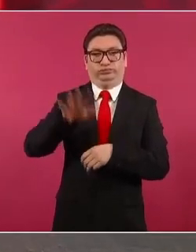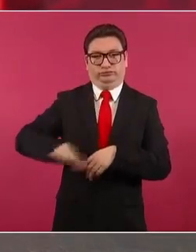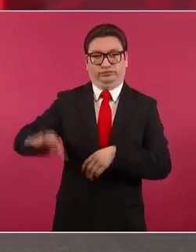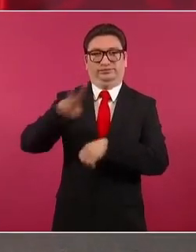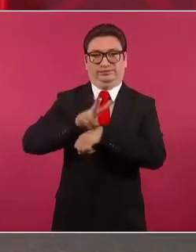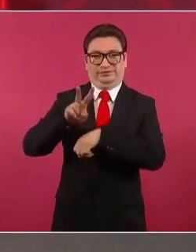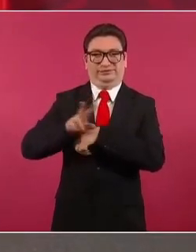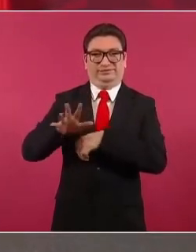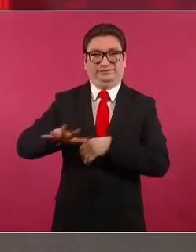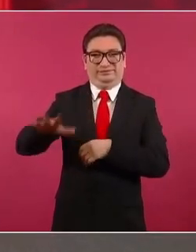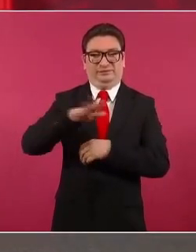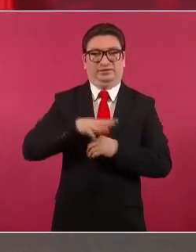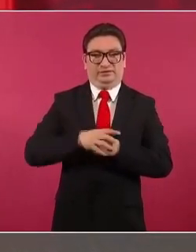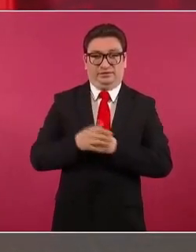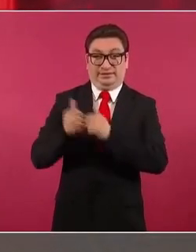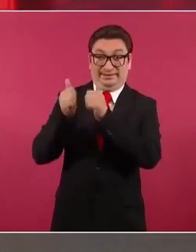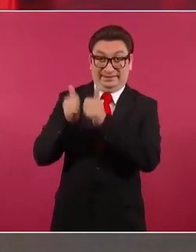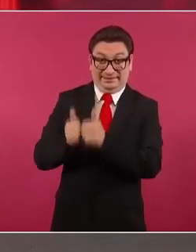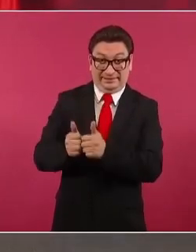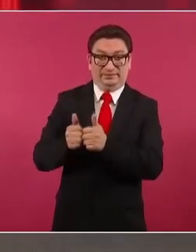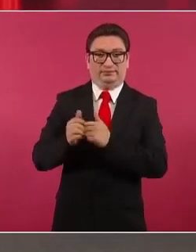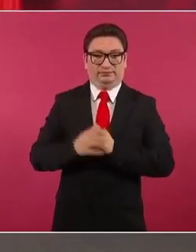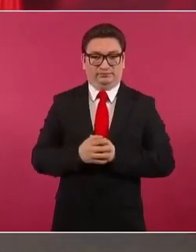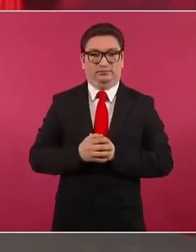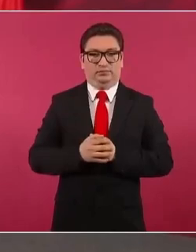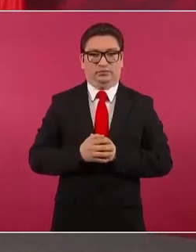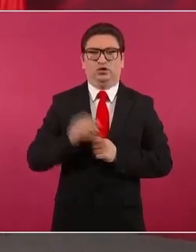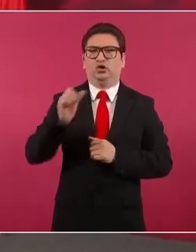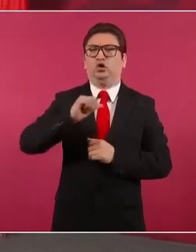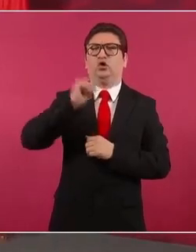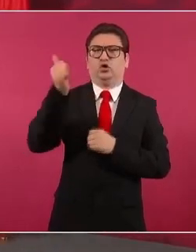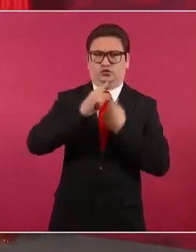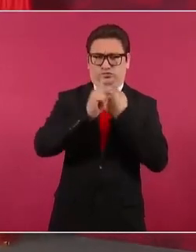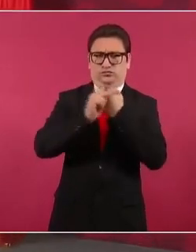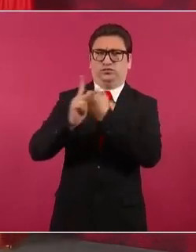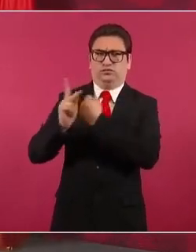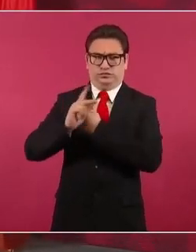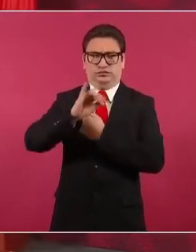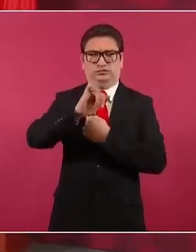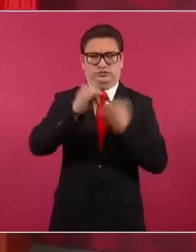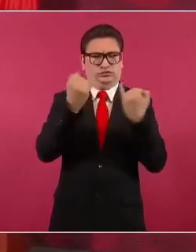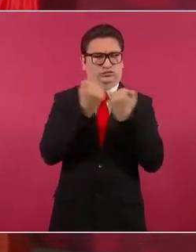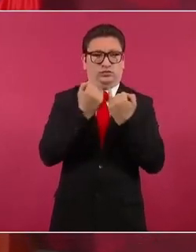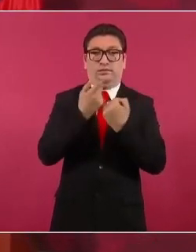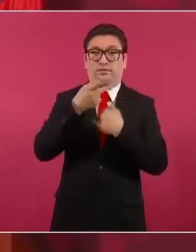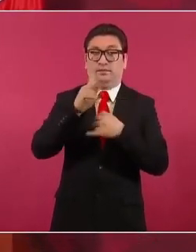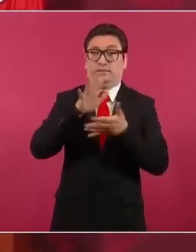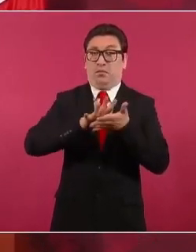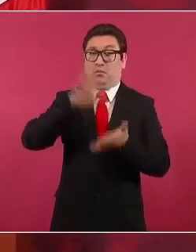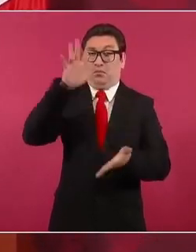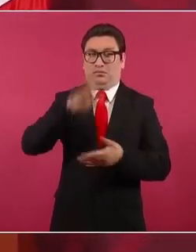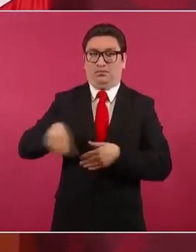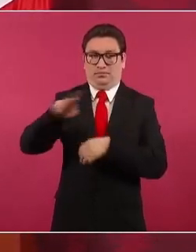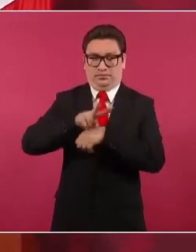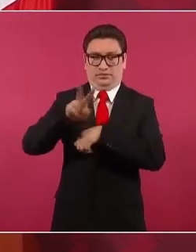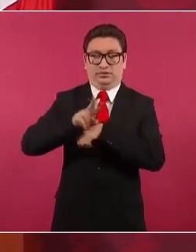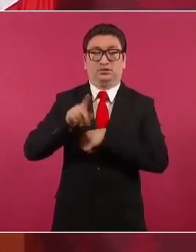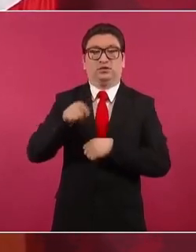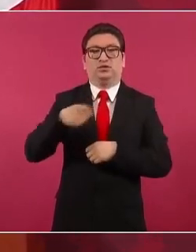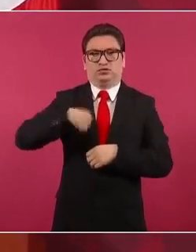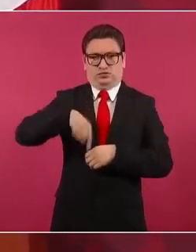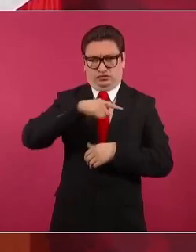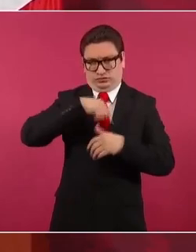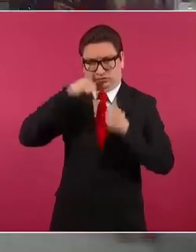venezolanos que están y de otras nacionalidades, pero fundamentalmente venezolanos. Entonces, sí estamos